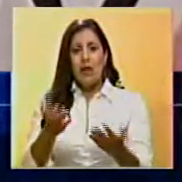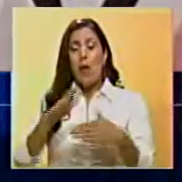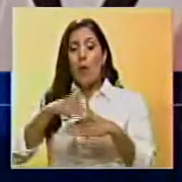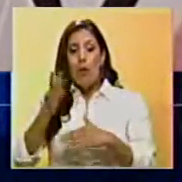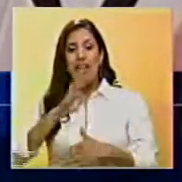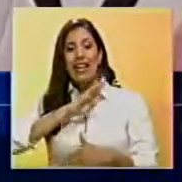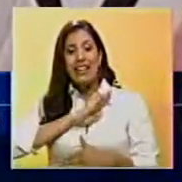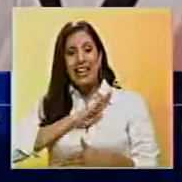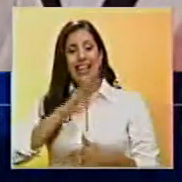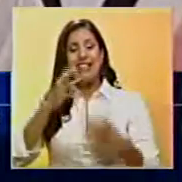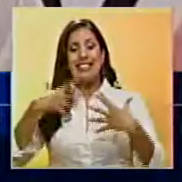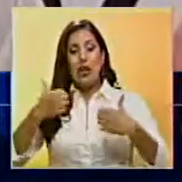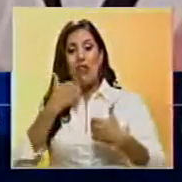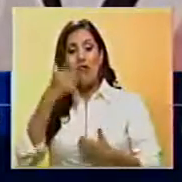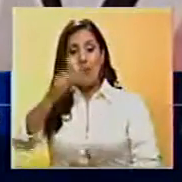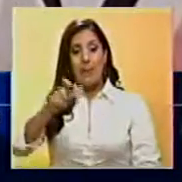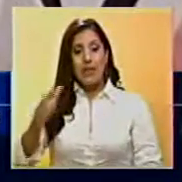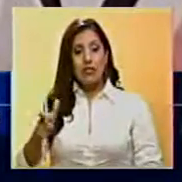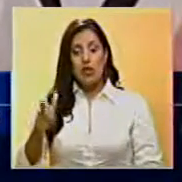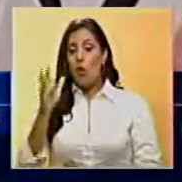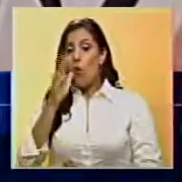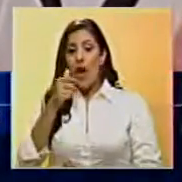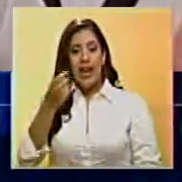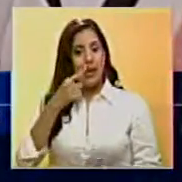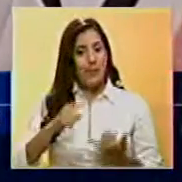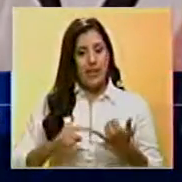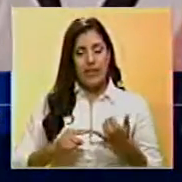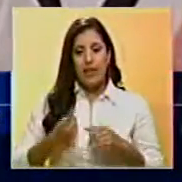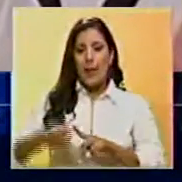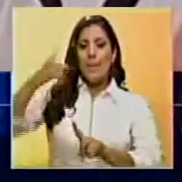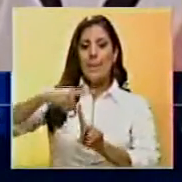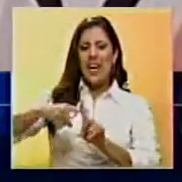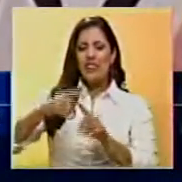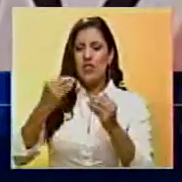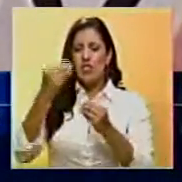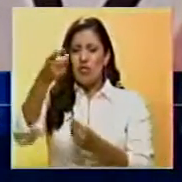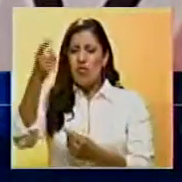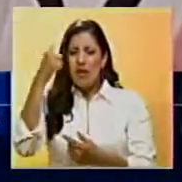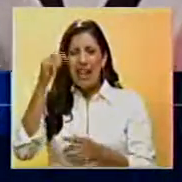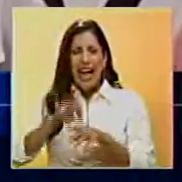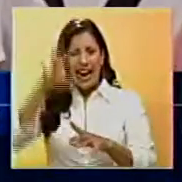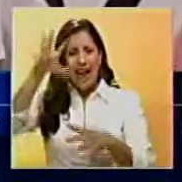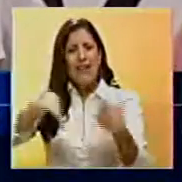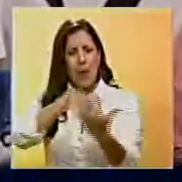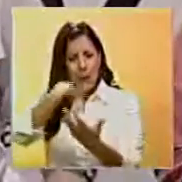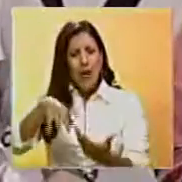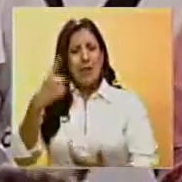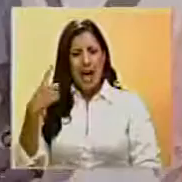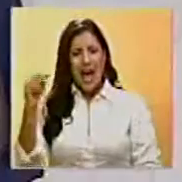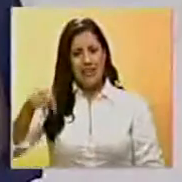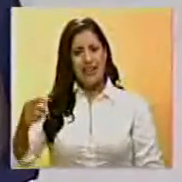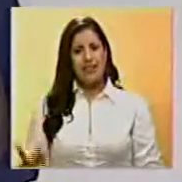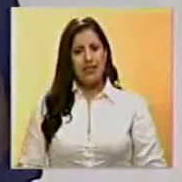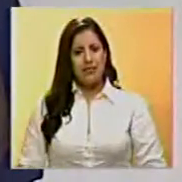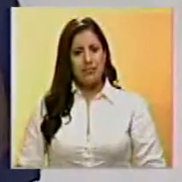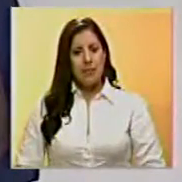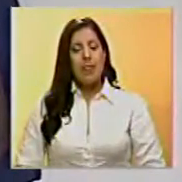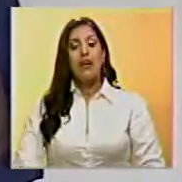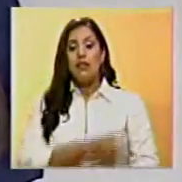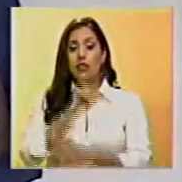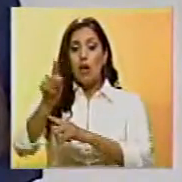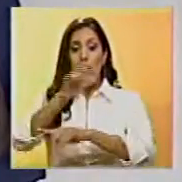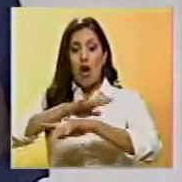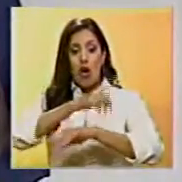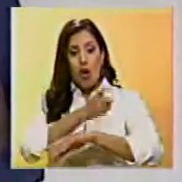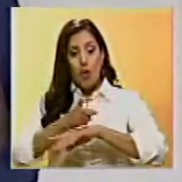lo que puede generar problemas de salud pública. Y no se consigue medicamentos, entonces imagínense ustedes la grave problemática que tenemos nosotros. Exigen al Gobierno